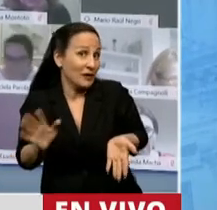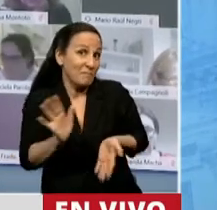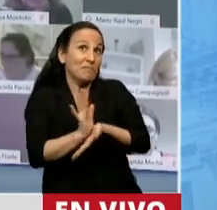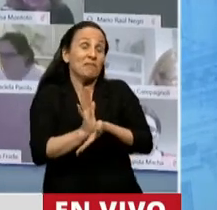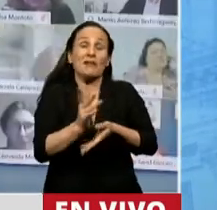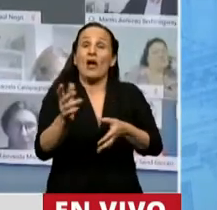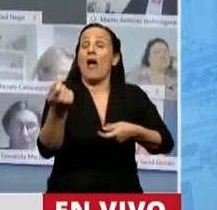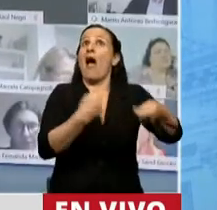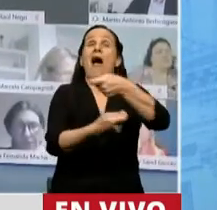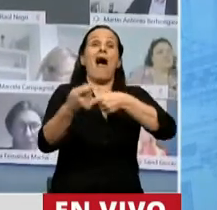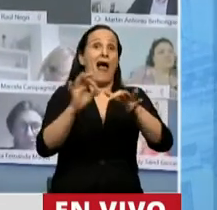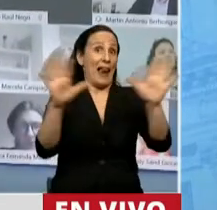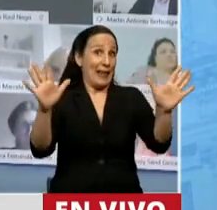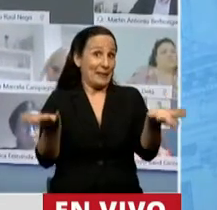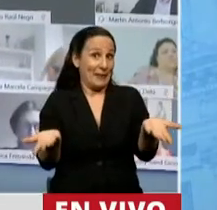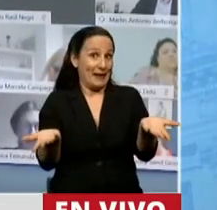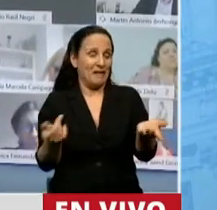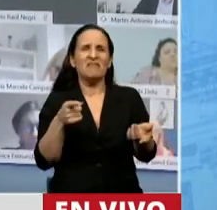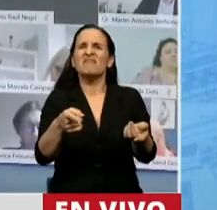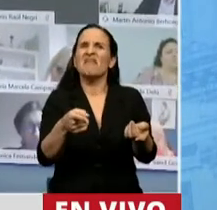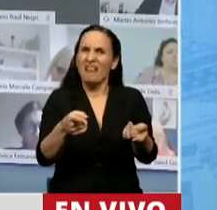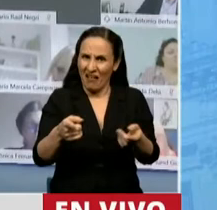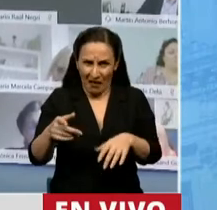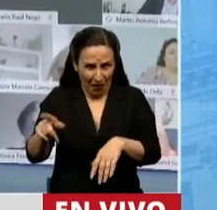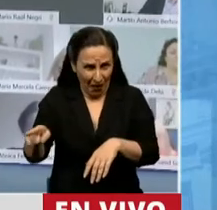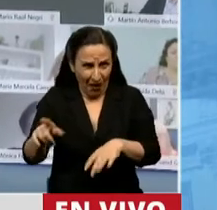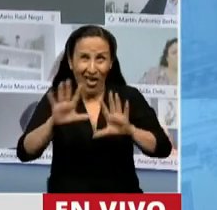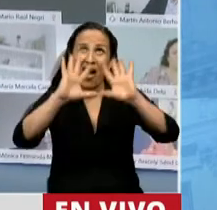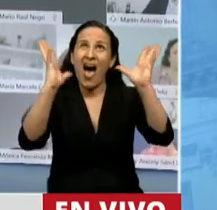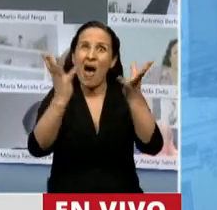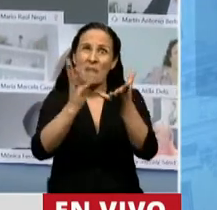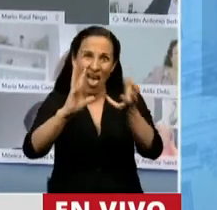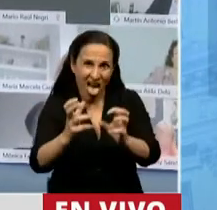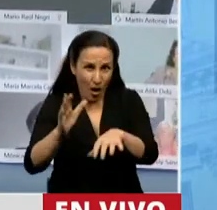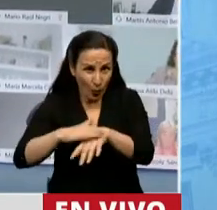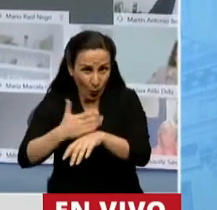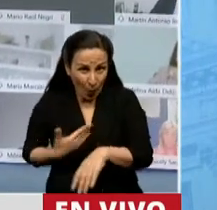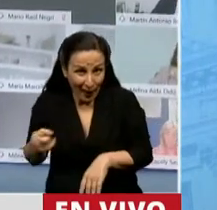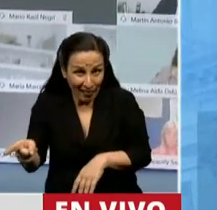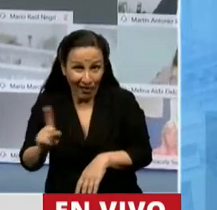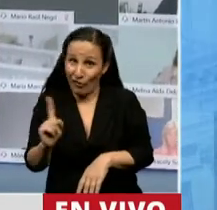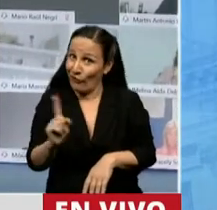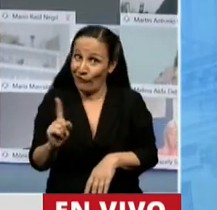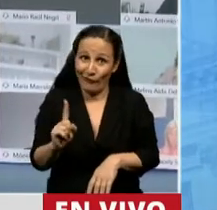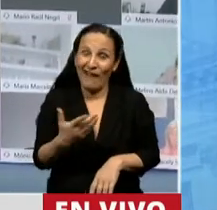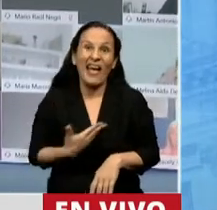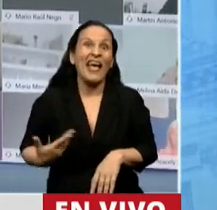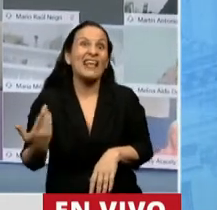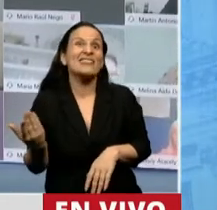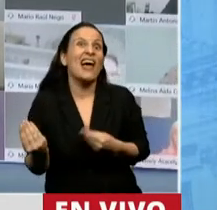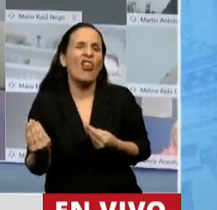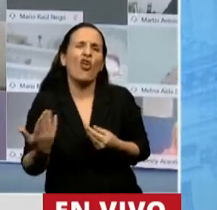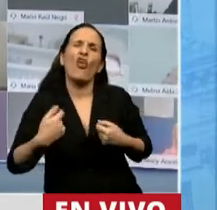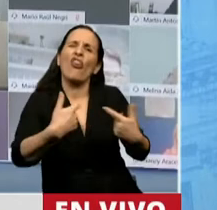el problema ambiental no lo está provocando el Estado. El Estado lo que está haciendo es habilitar para que con las